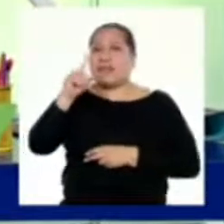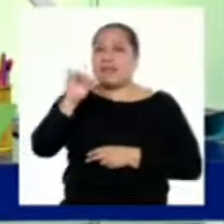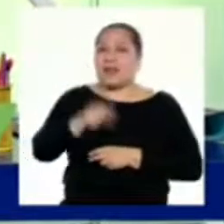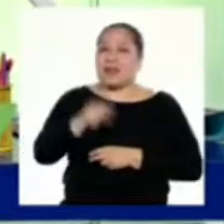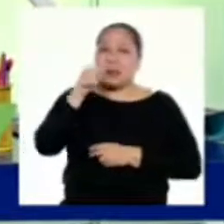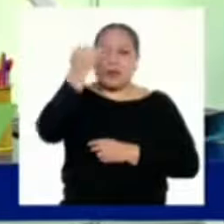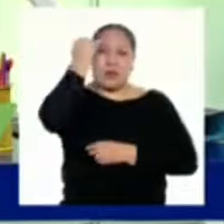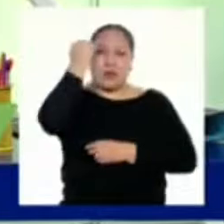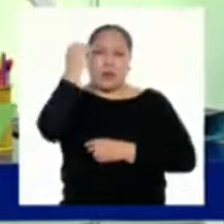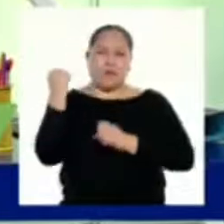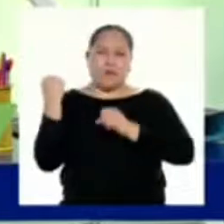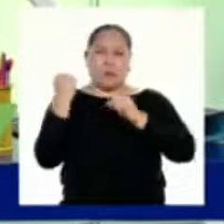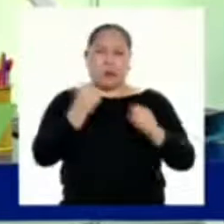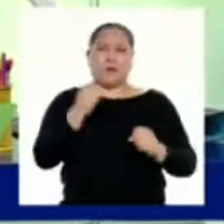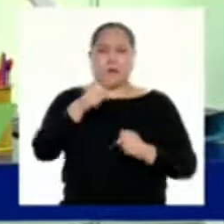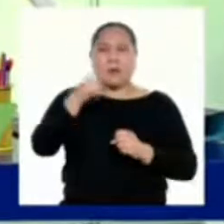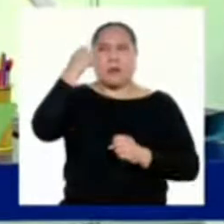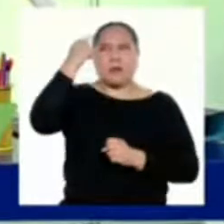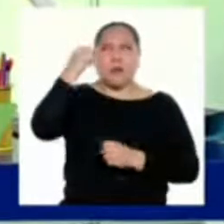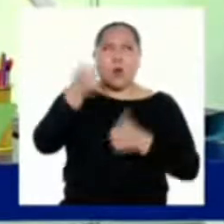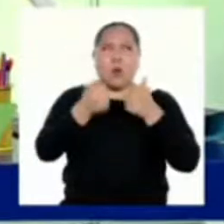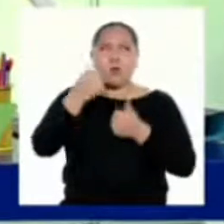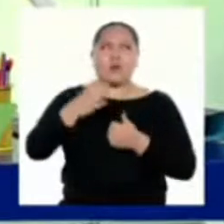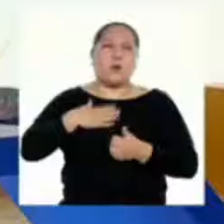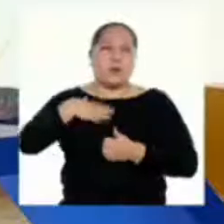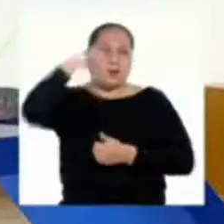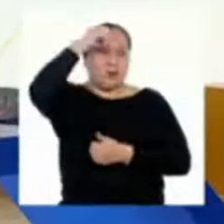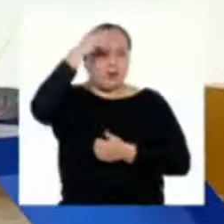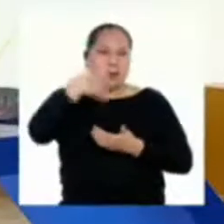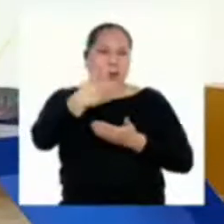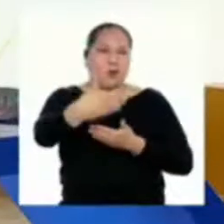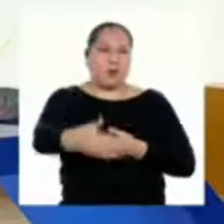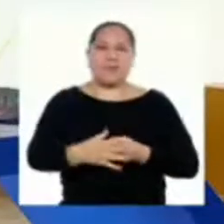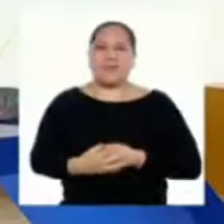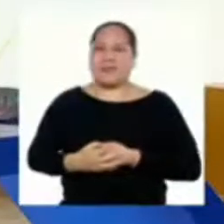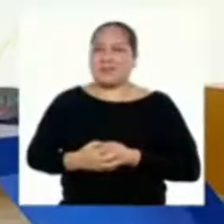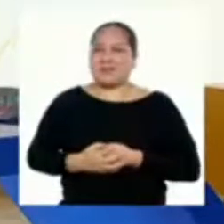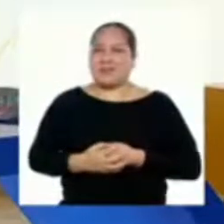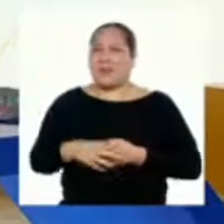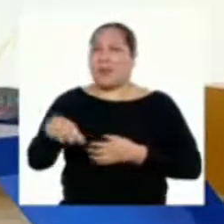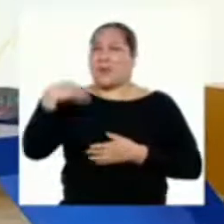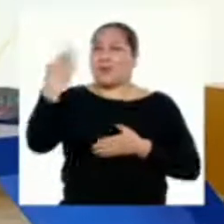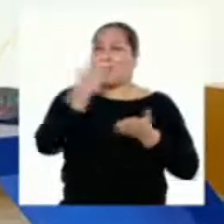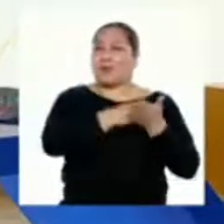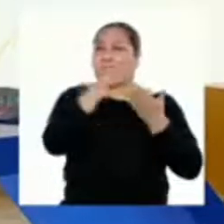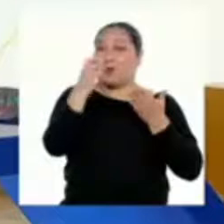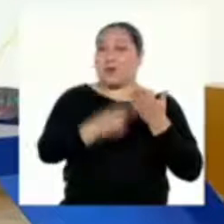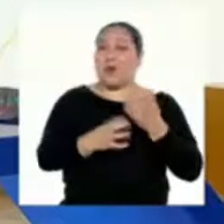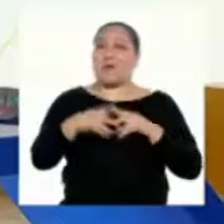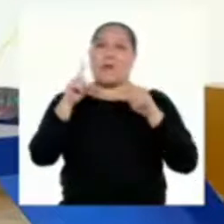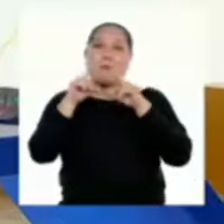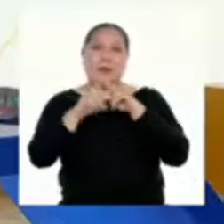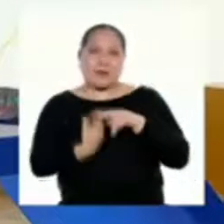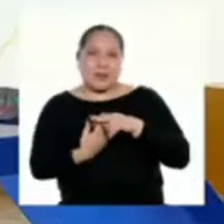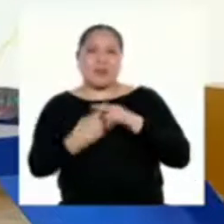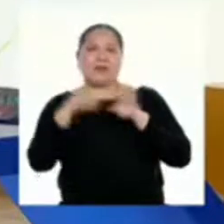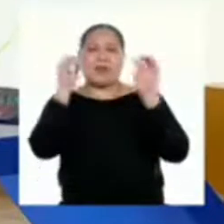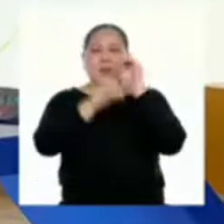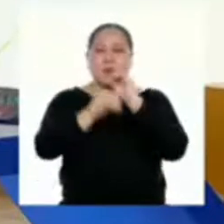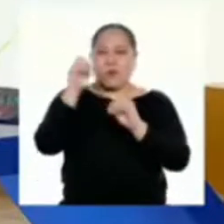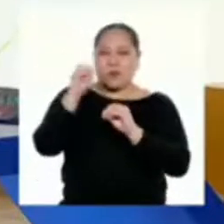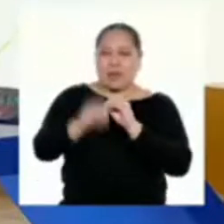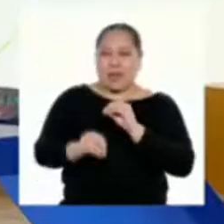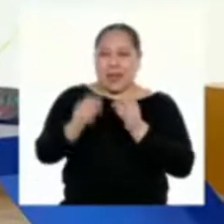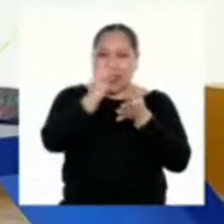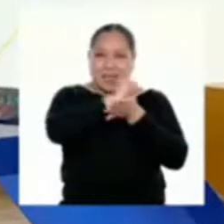ir pensando en nuestros argumentos En el próximo programa empezaremos con el planteamiento de nuestro texto